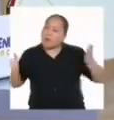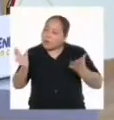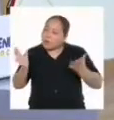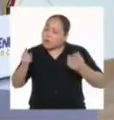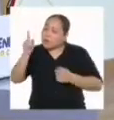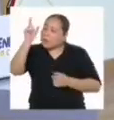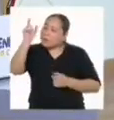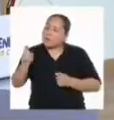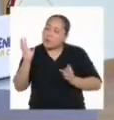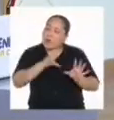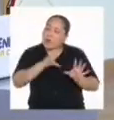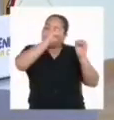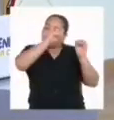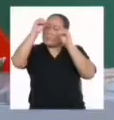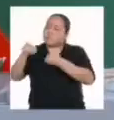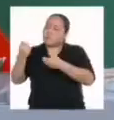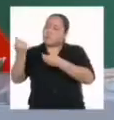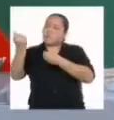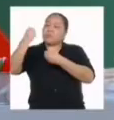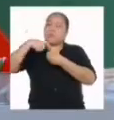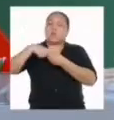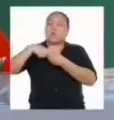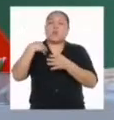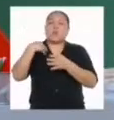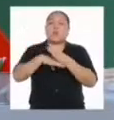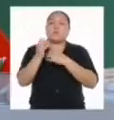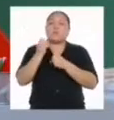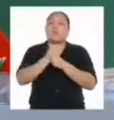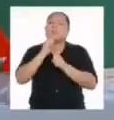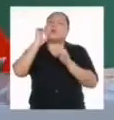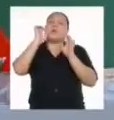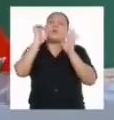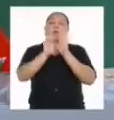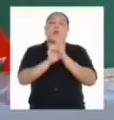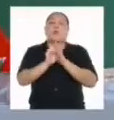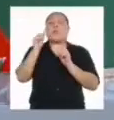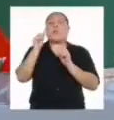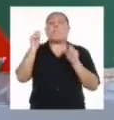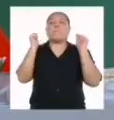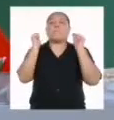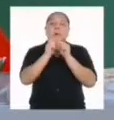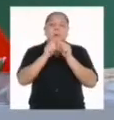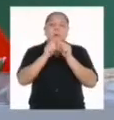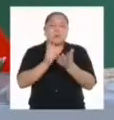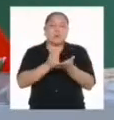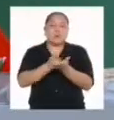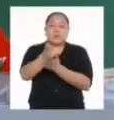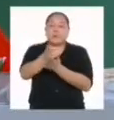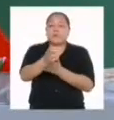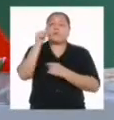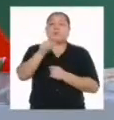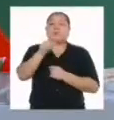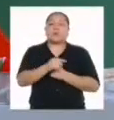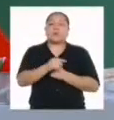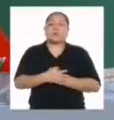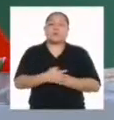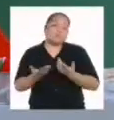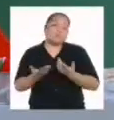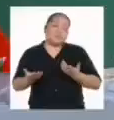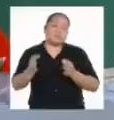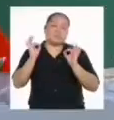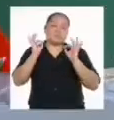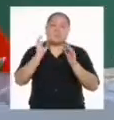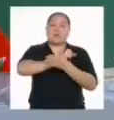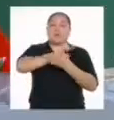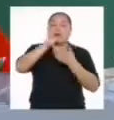las personas a contratar sus servicios Por ejemplo, colocan puntualidad y honestidad Acabados de primera